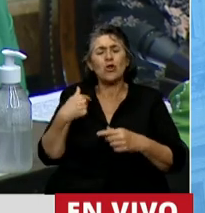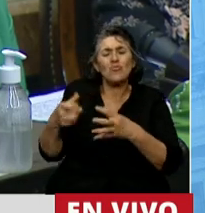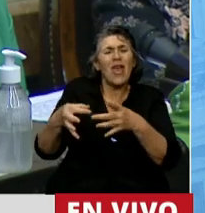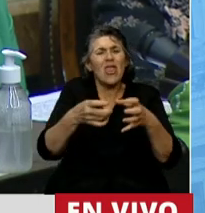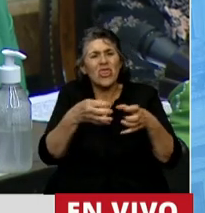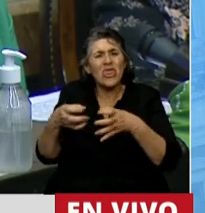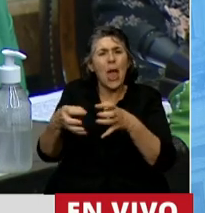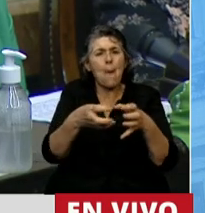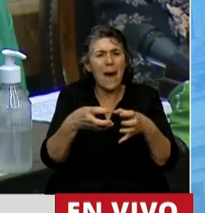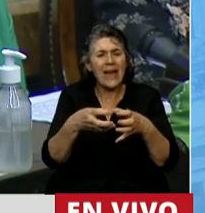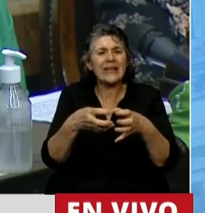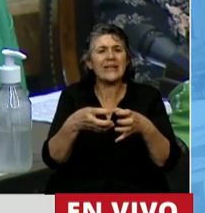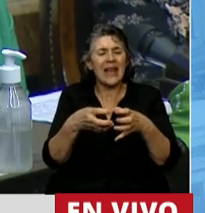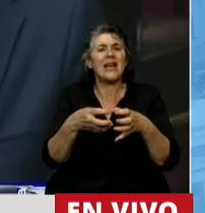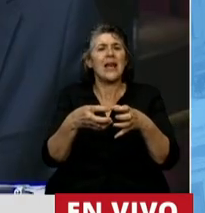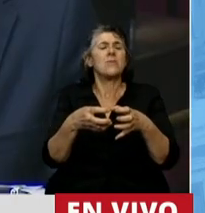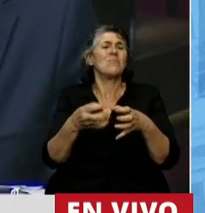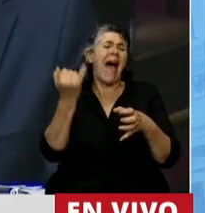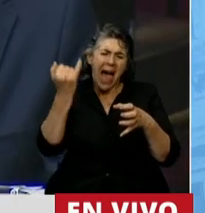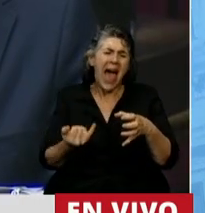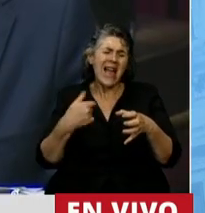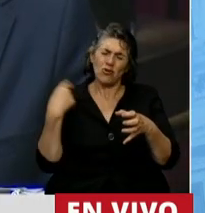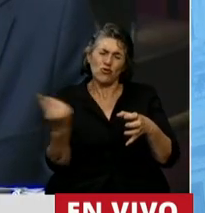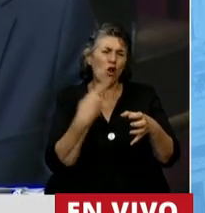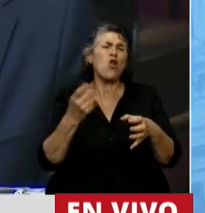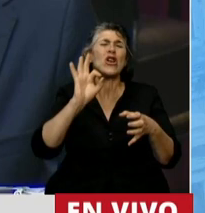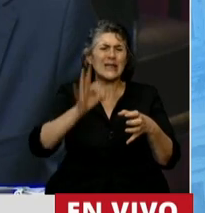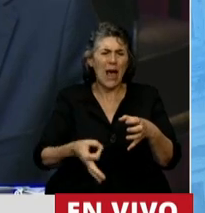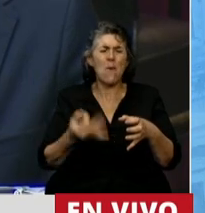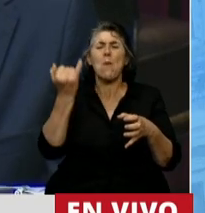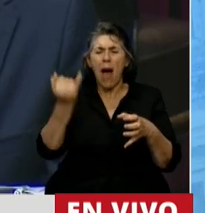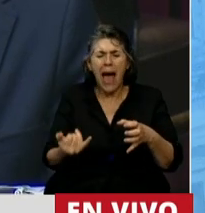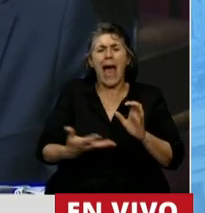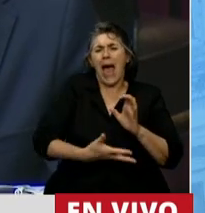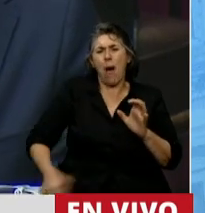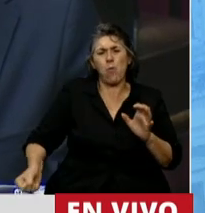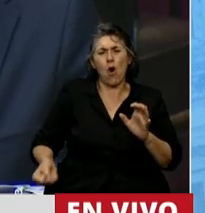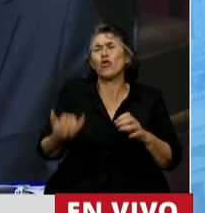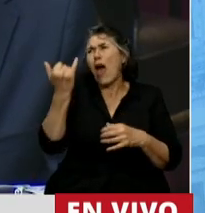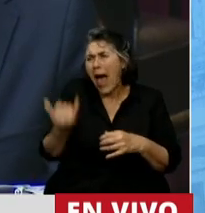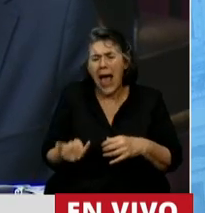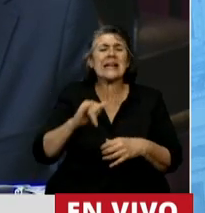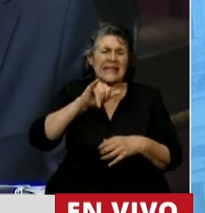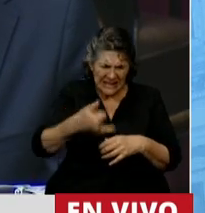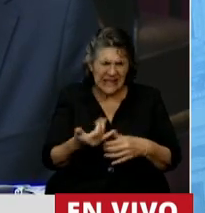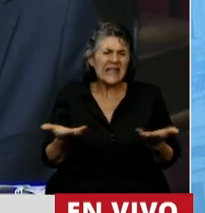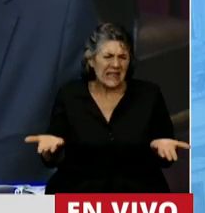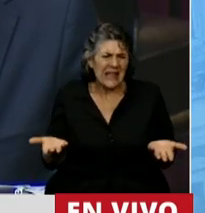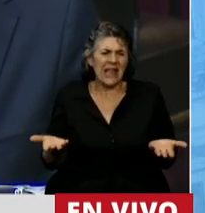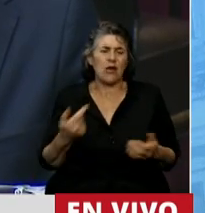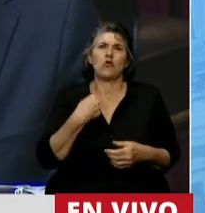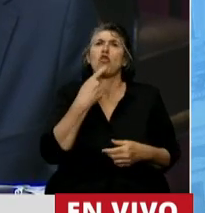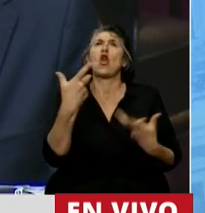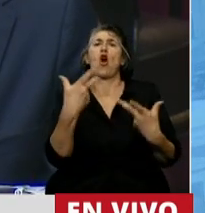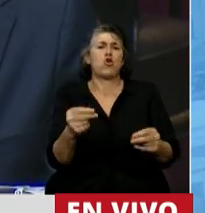desconocer la práctica del aborto en la Argentina, que es evidente, que está entre nosotros, que está presente, claro que sí, nadie lo